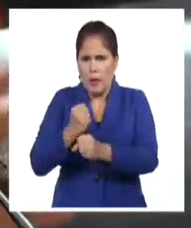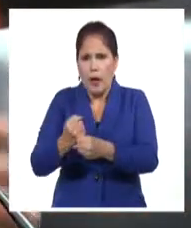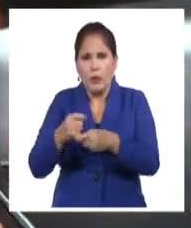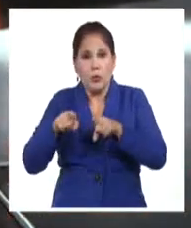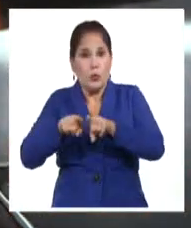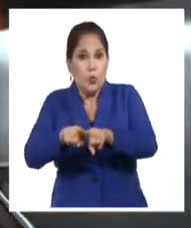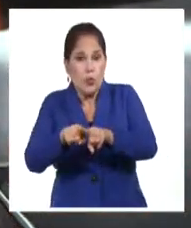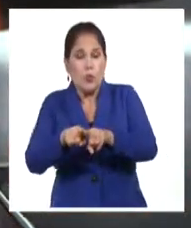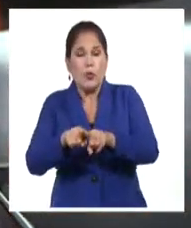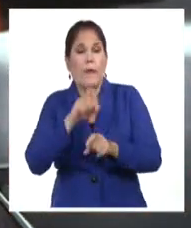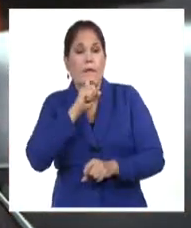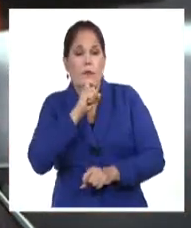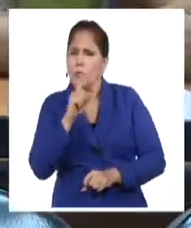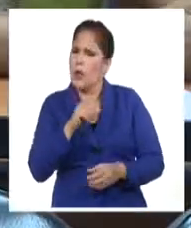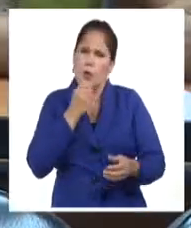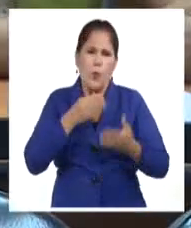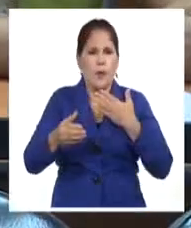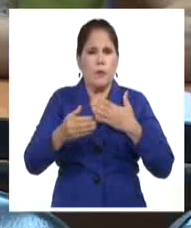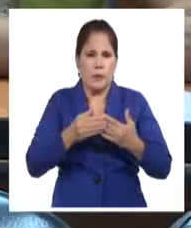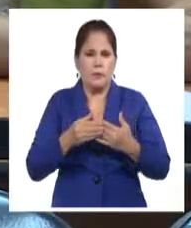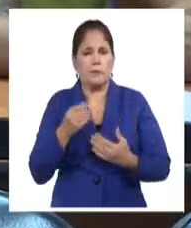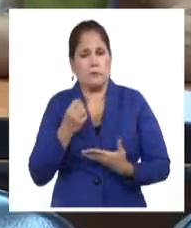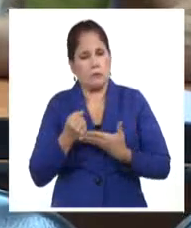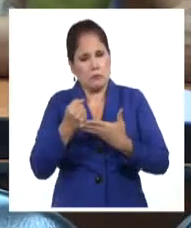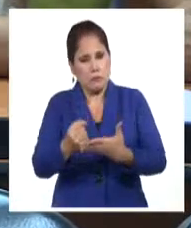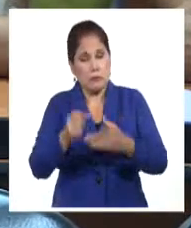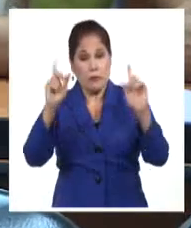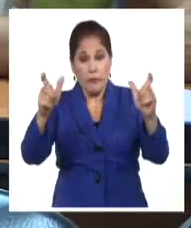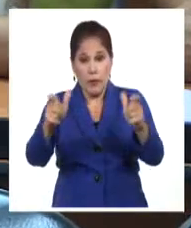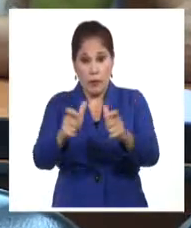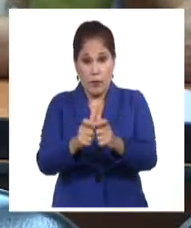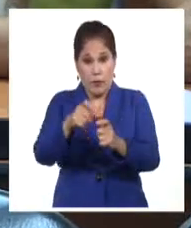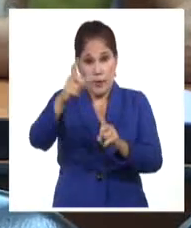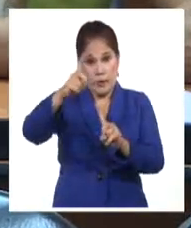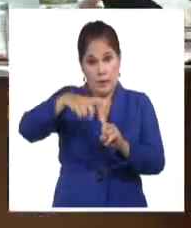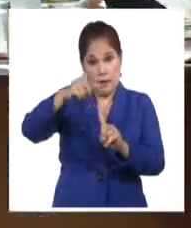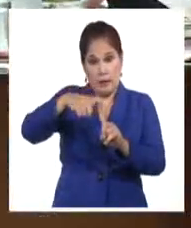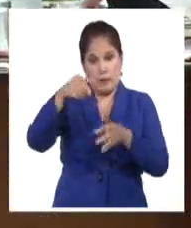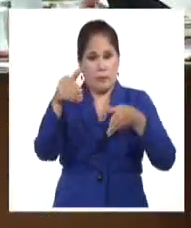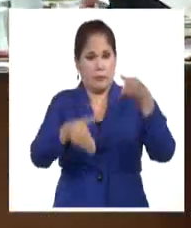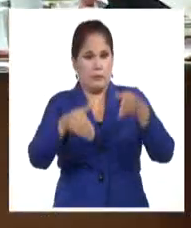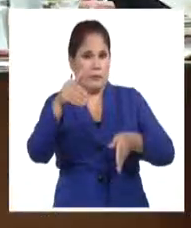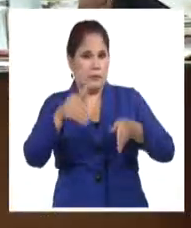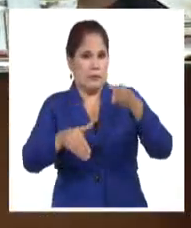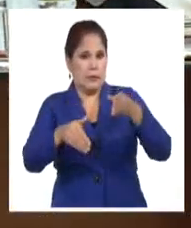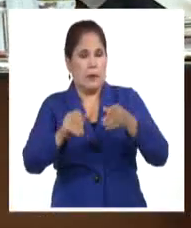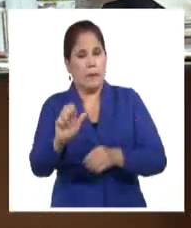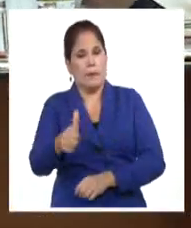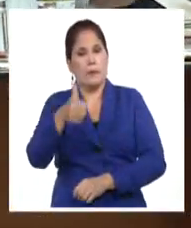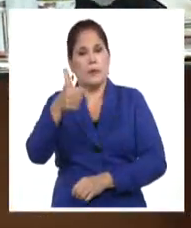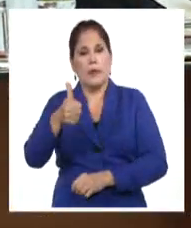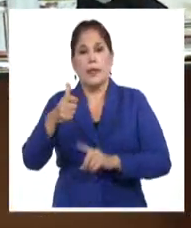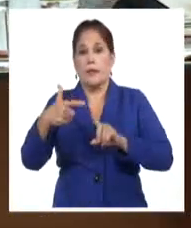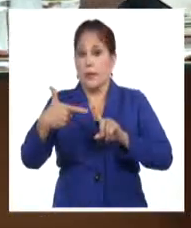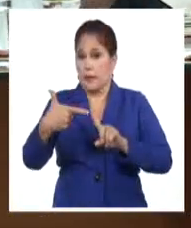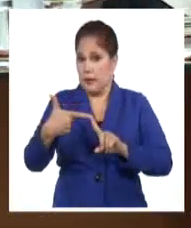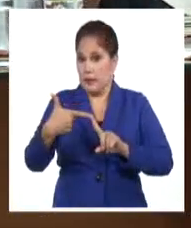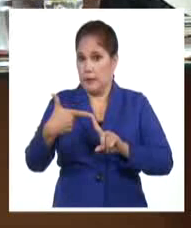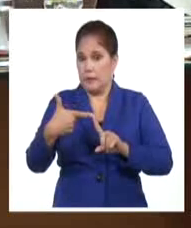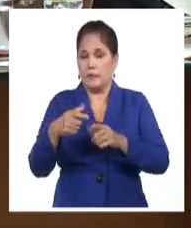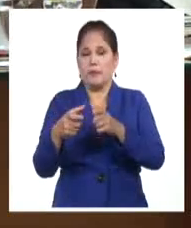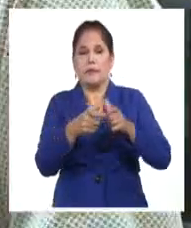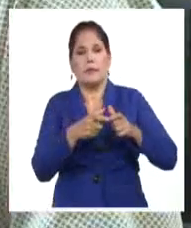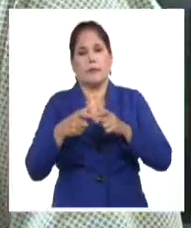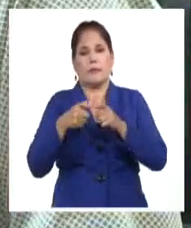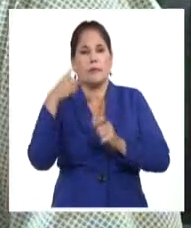con dificultad en esta manera. Al encuentro efectuado en la CTC asistieron además el presidente y vicepresidente de la